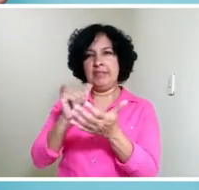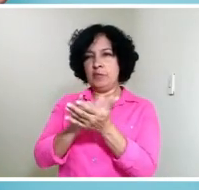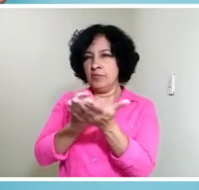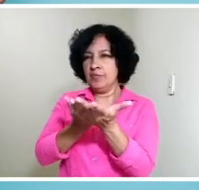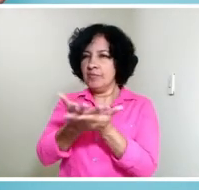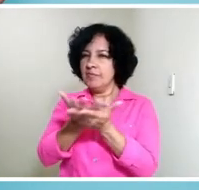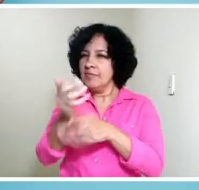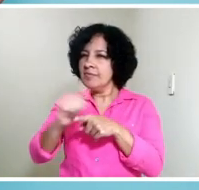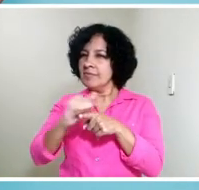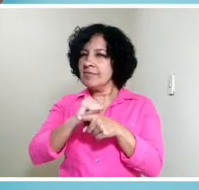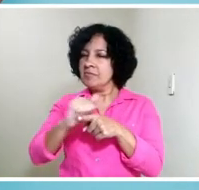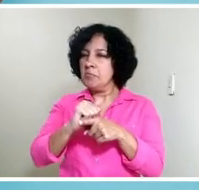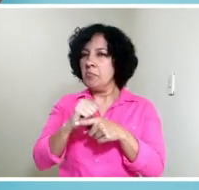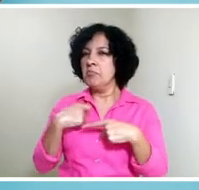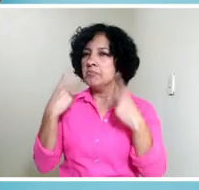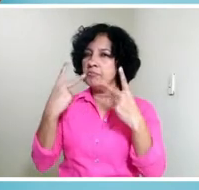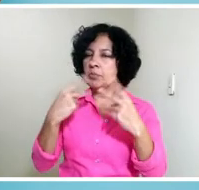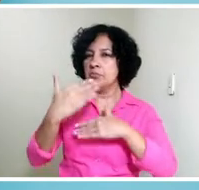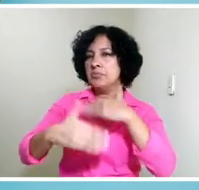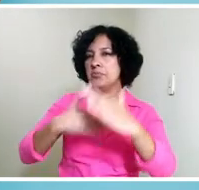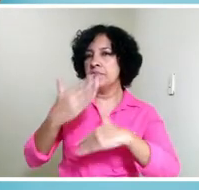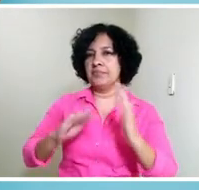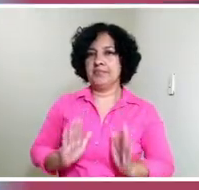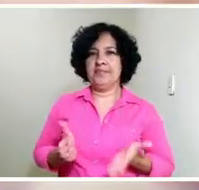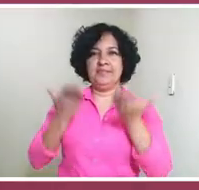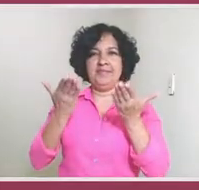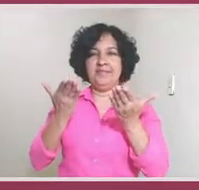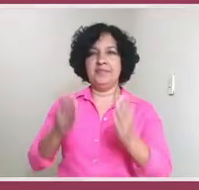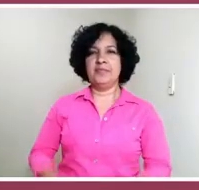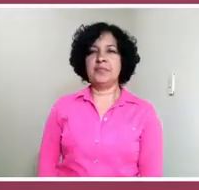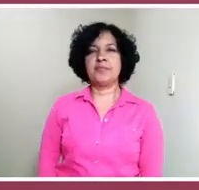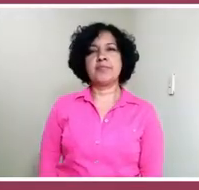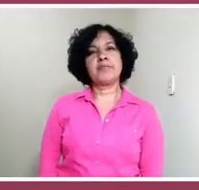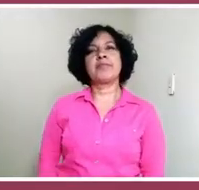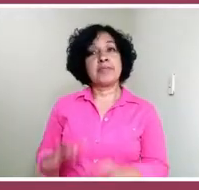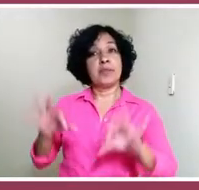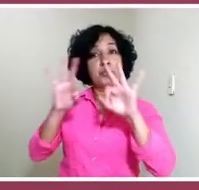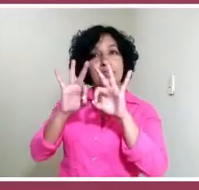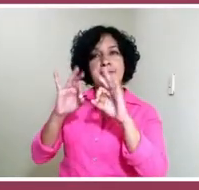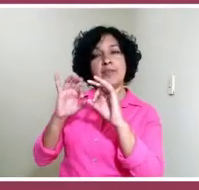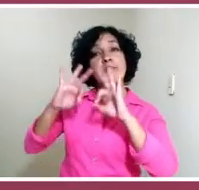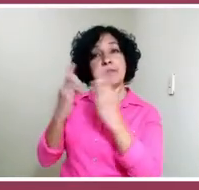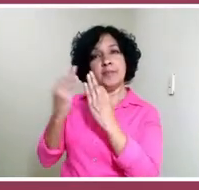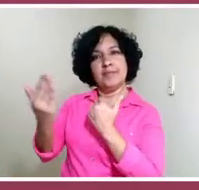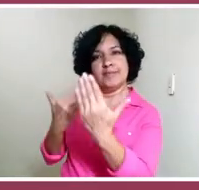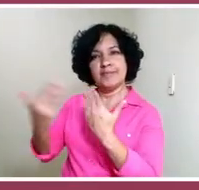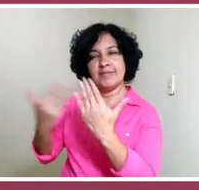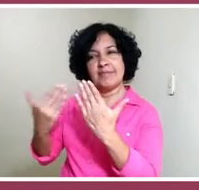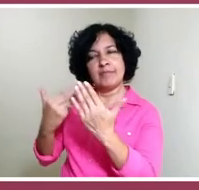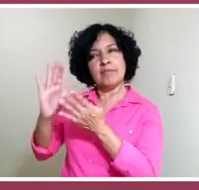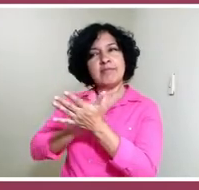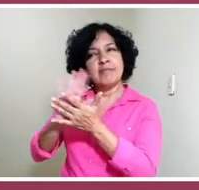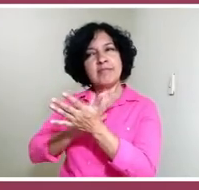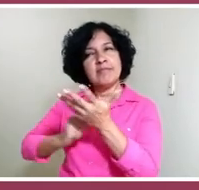Pon en práctica algunas de estas acciones, verás como tus emociones mejoran. Fomenta la confianza, para que en tu familia se